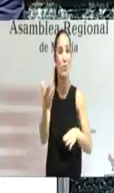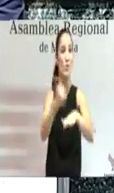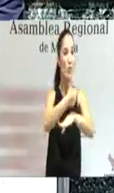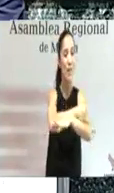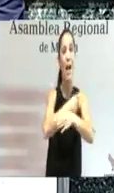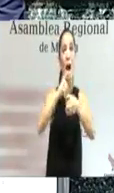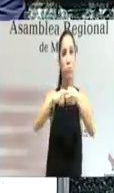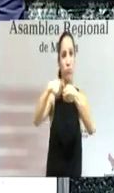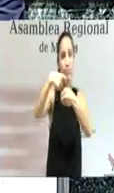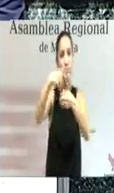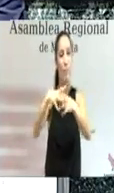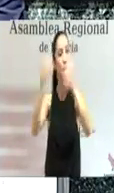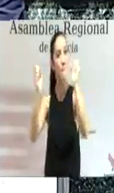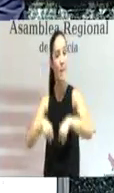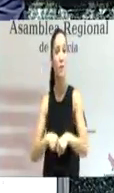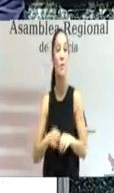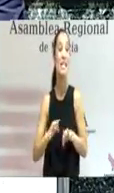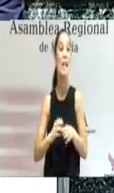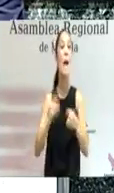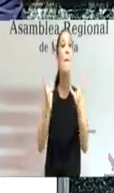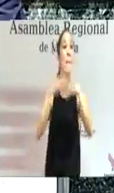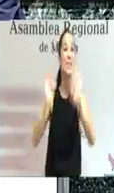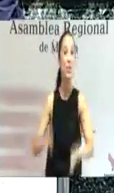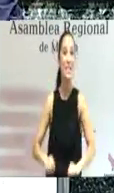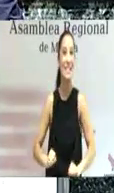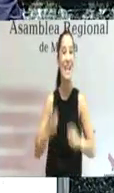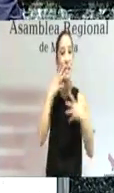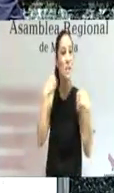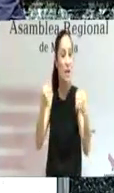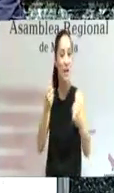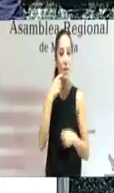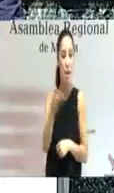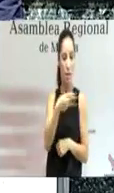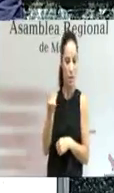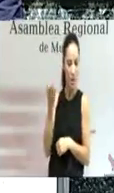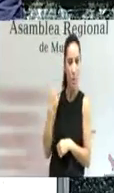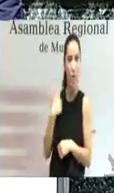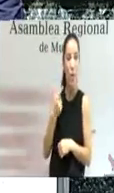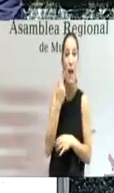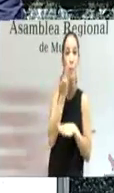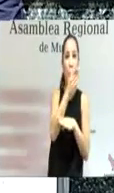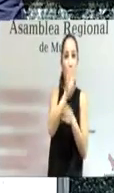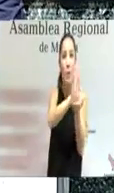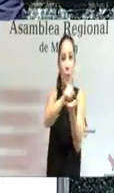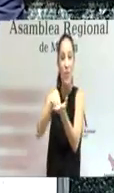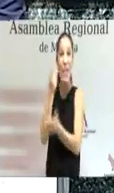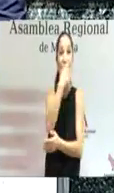como el necesario pacto por la sanidad que en sólo tres semanas ha recibido 130 propuestas ciudadanas